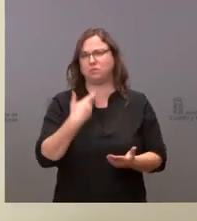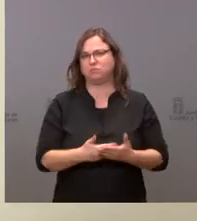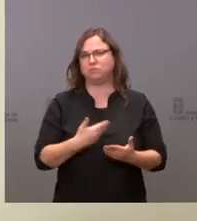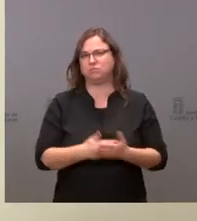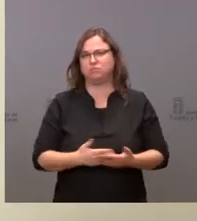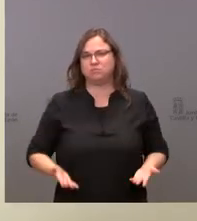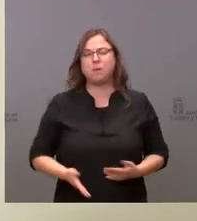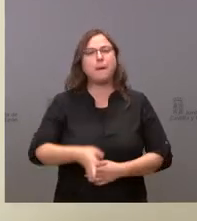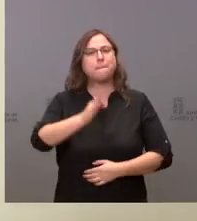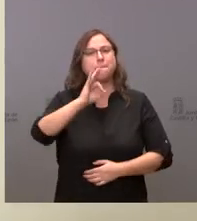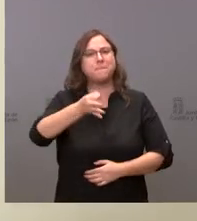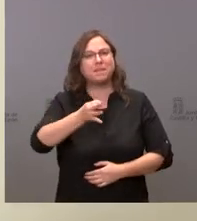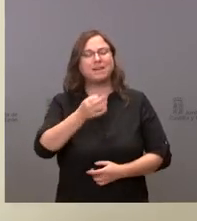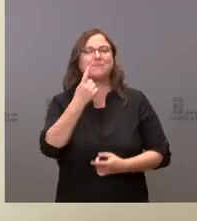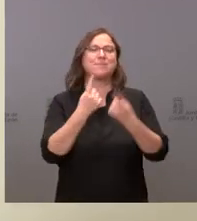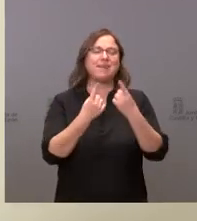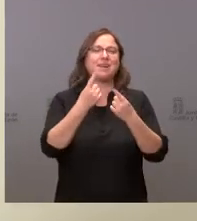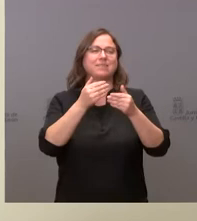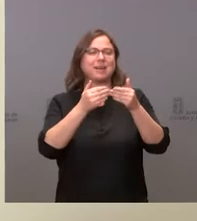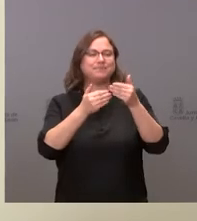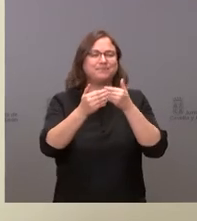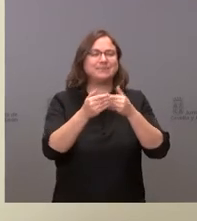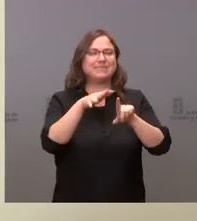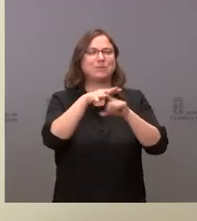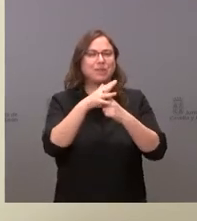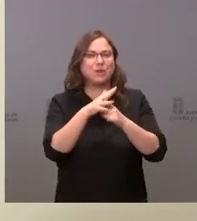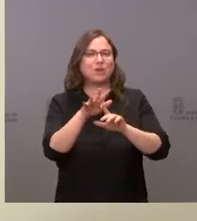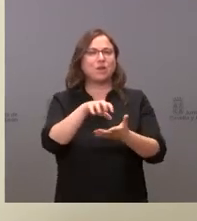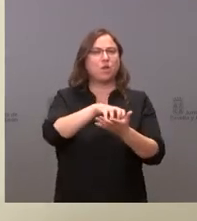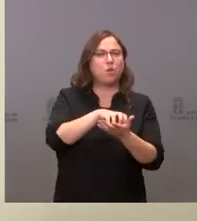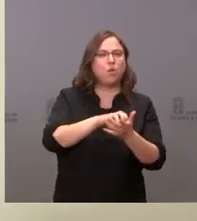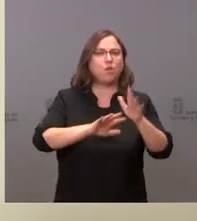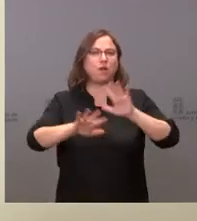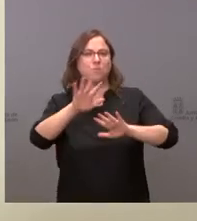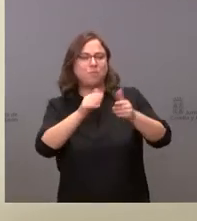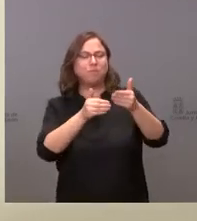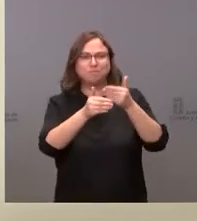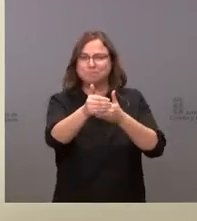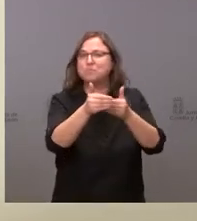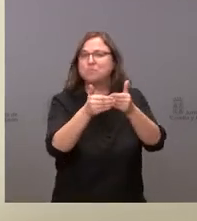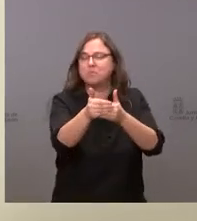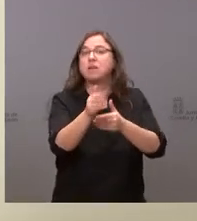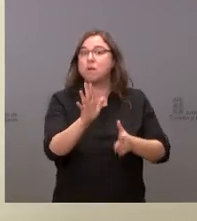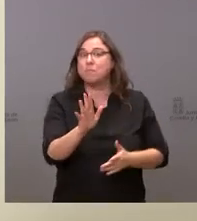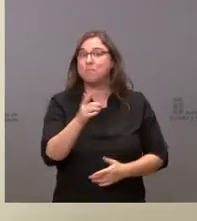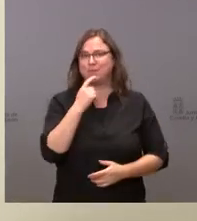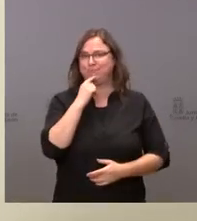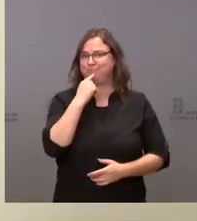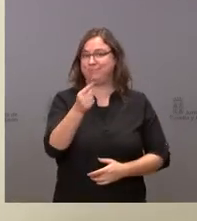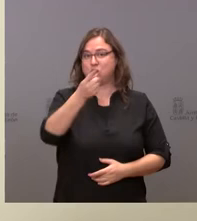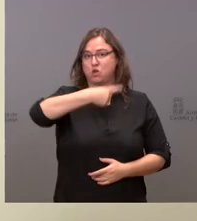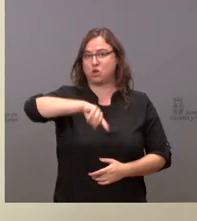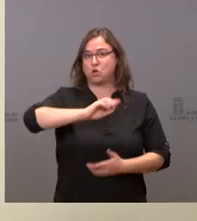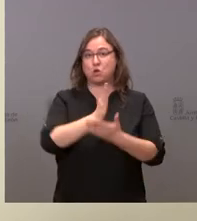que hay muchas nubes en el horizonte inmediato, la inflación y otras cosas, pero hay que decir que somos la segunda comunidad hoy